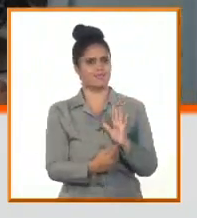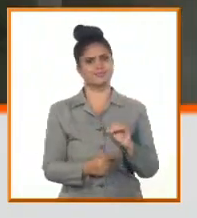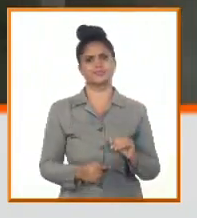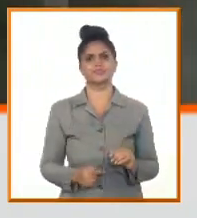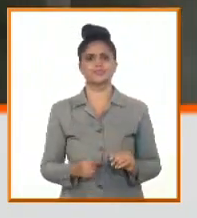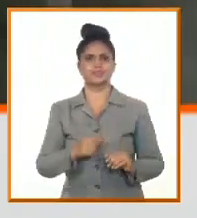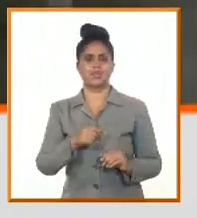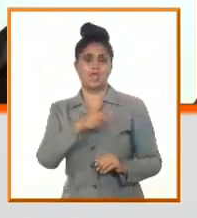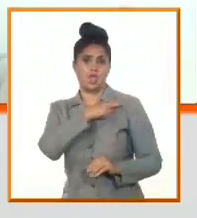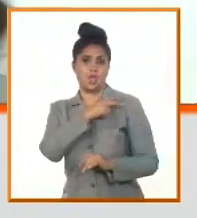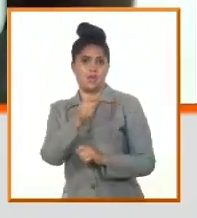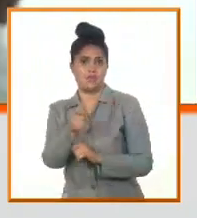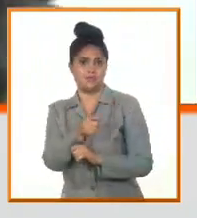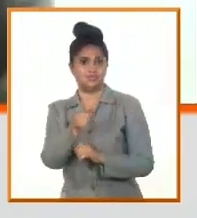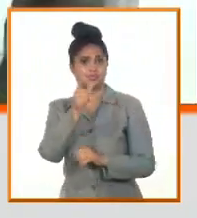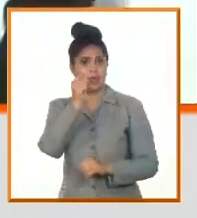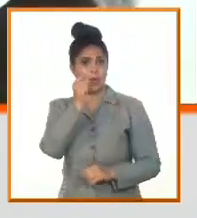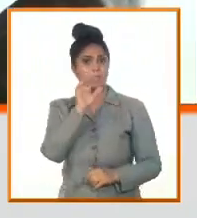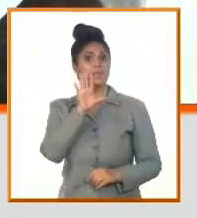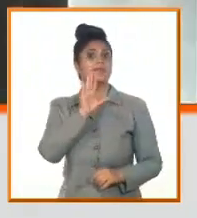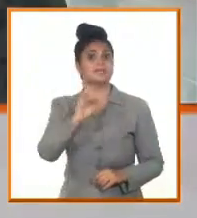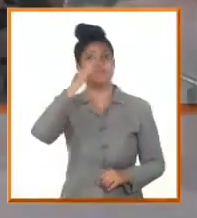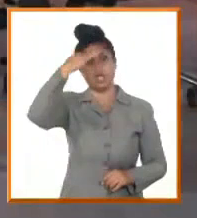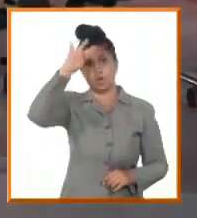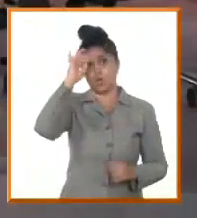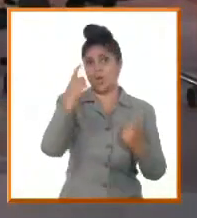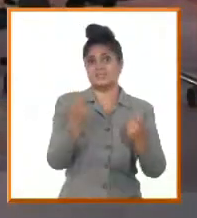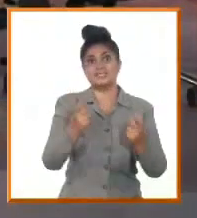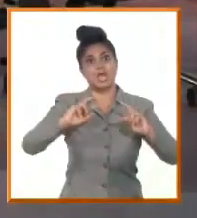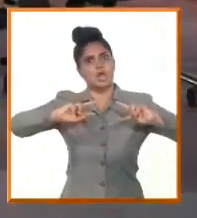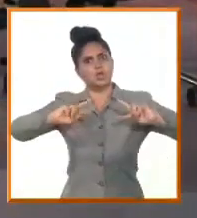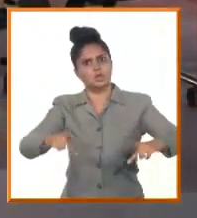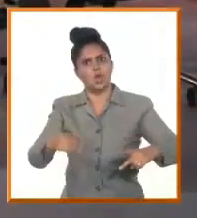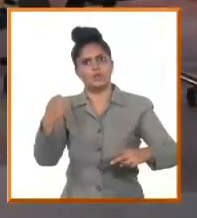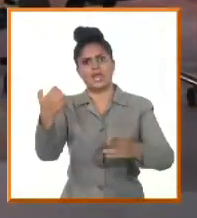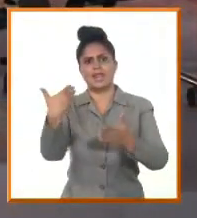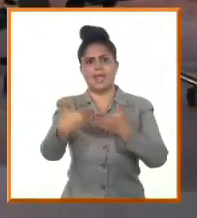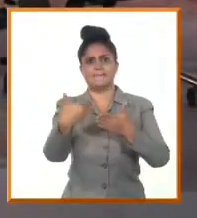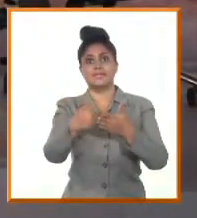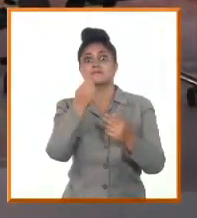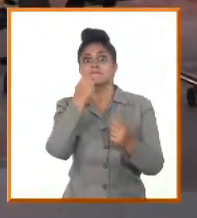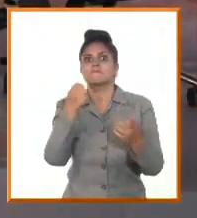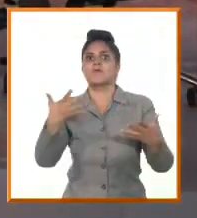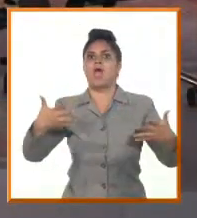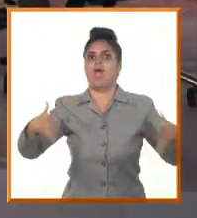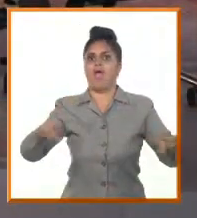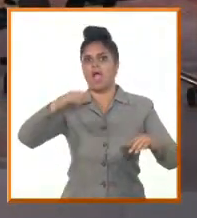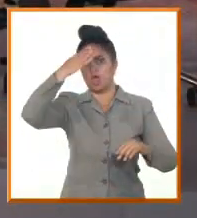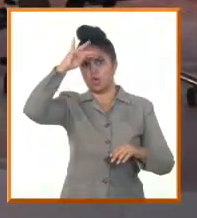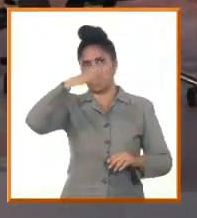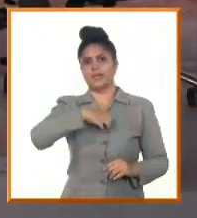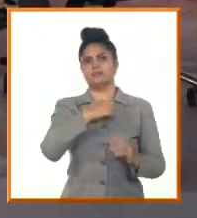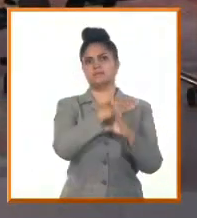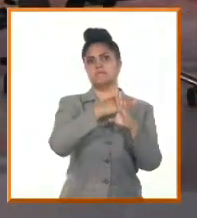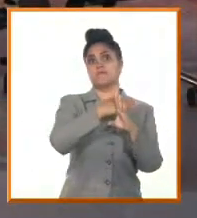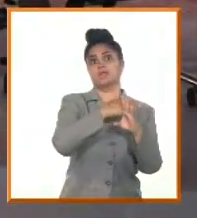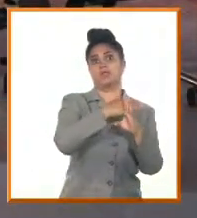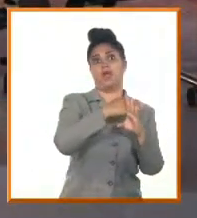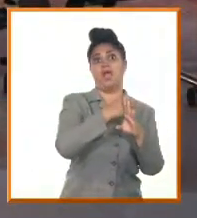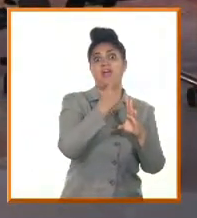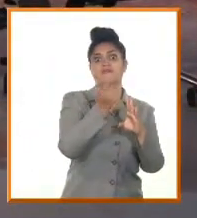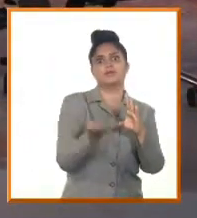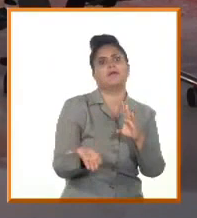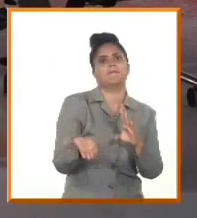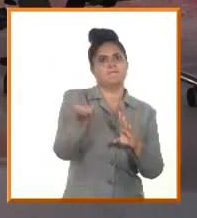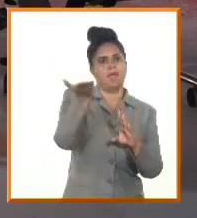tiende a decir muchas veces que Cuba necesita prácticamente el doble de las empresas que tiene hoy. que Cuba tiene la mitad de la cantidad de empresas por un millón de